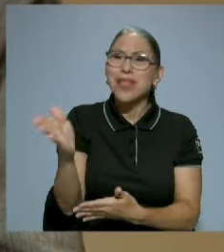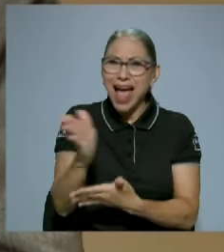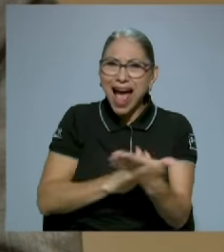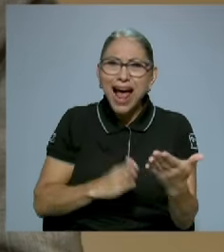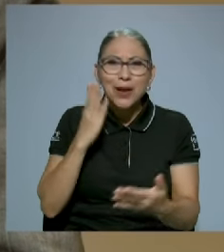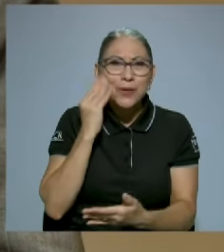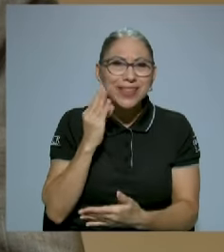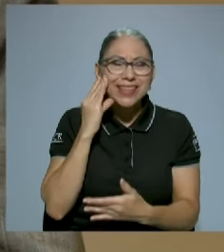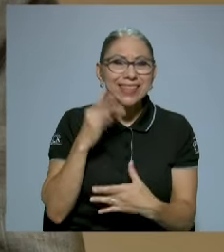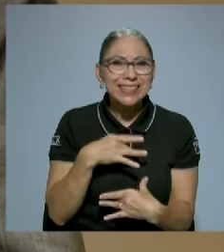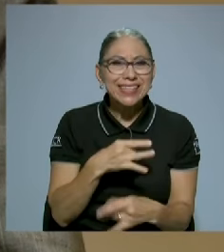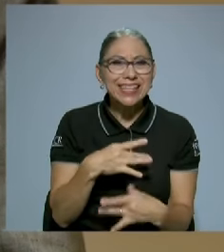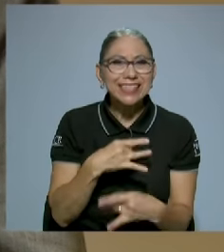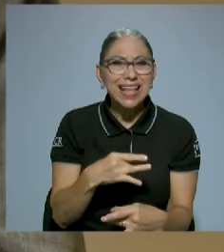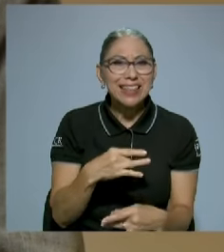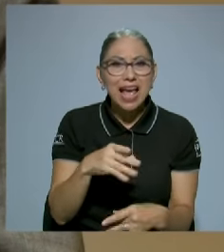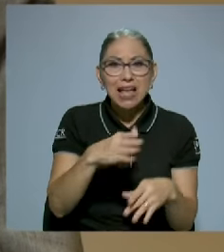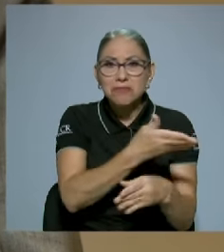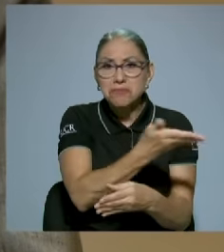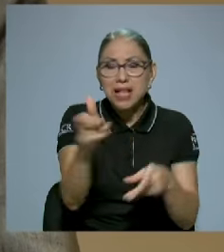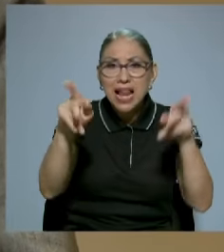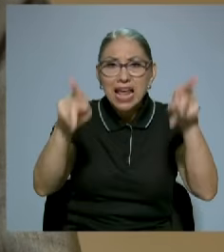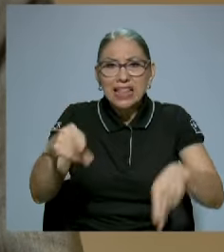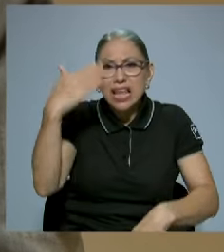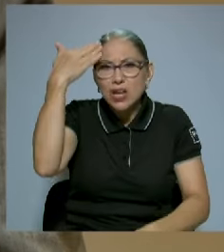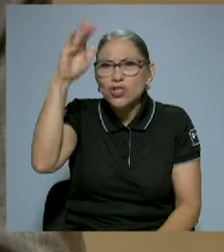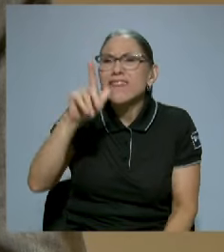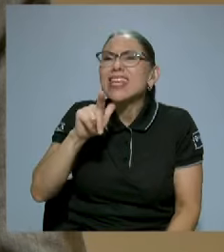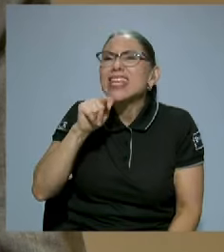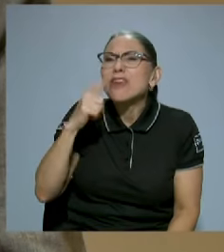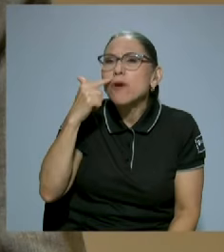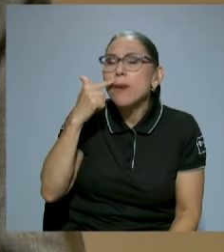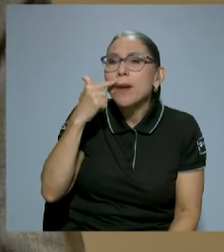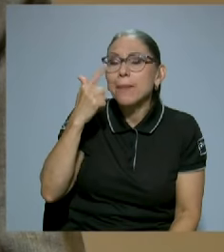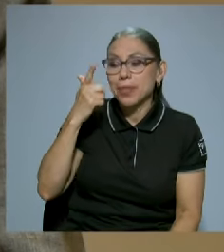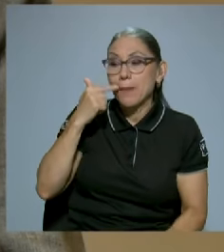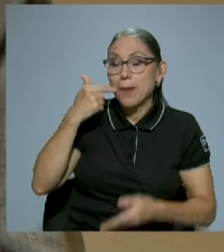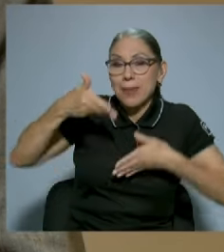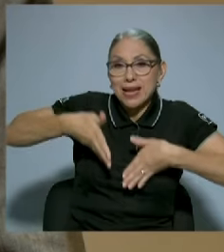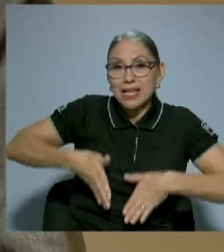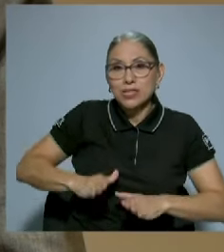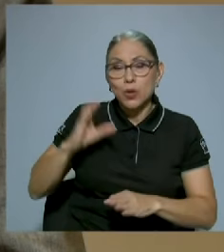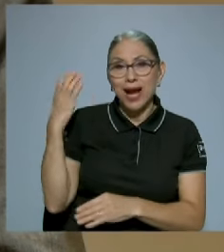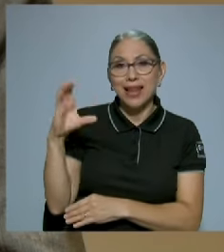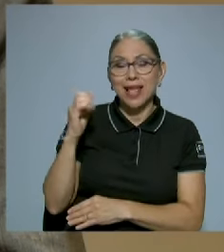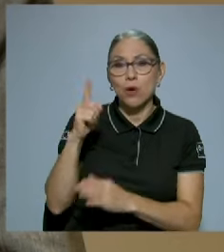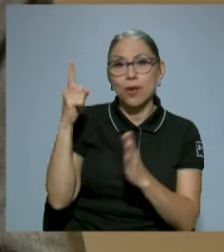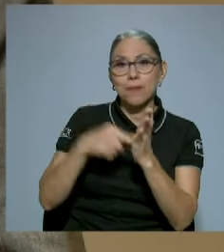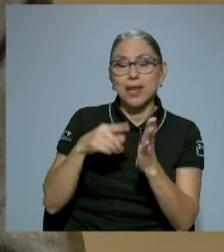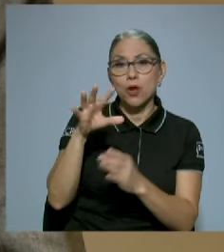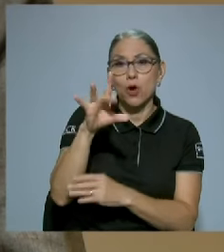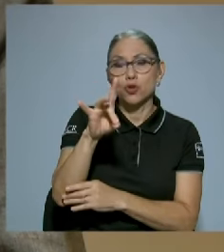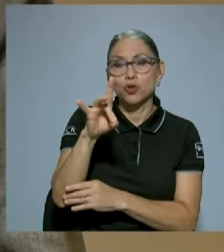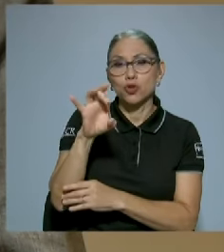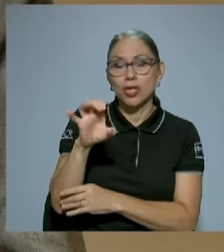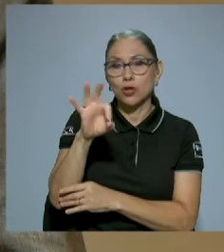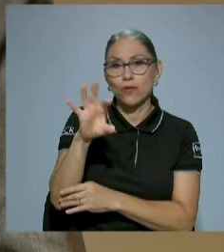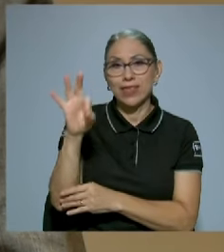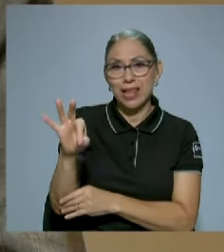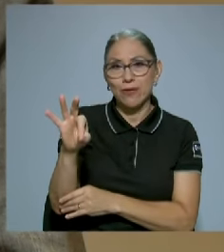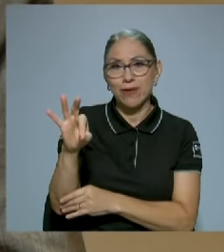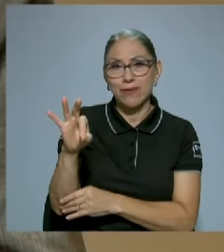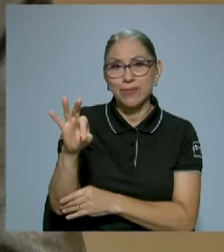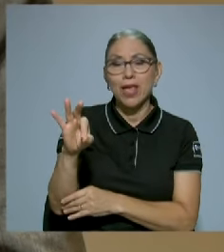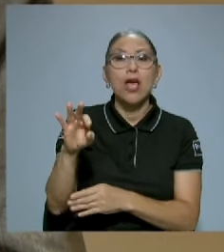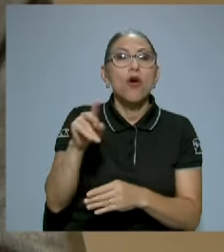la gente no sabe quién fue papá. Papá nació en Cartago en 1899, fue compañero de banco, toda la